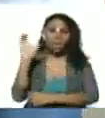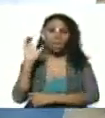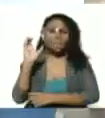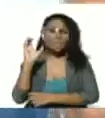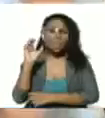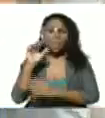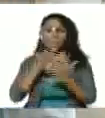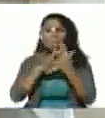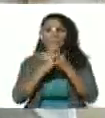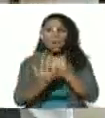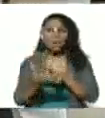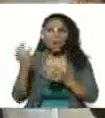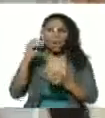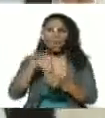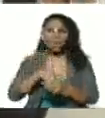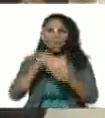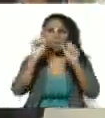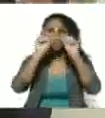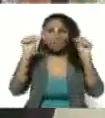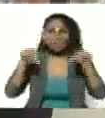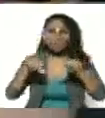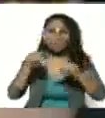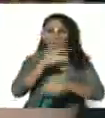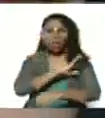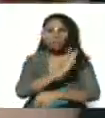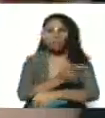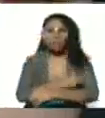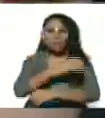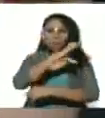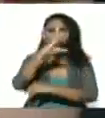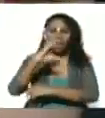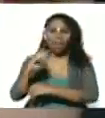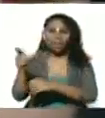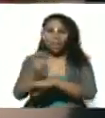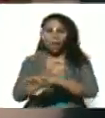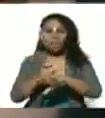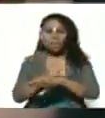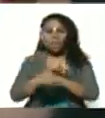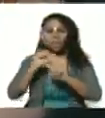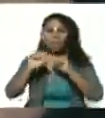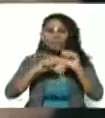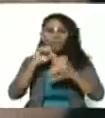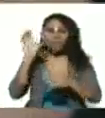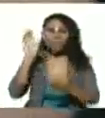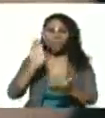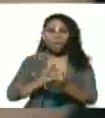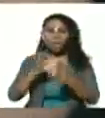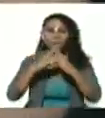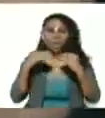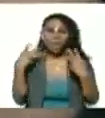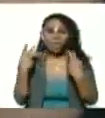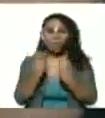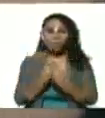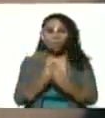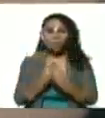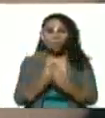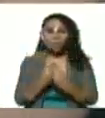barrio adentro sistema de fuerza caribe gobierno del distrito capital todos juntos